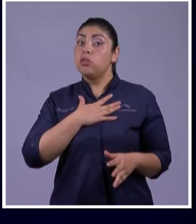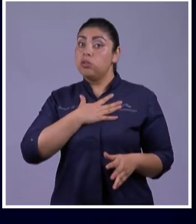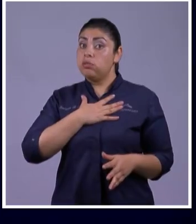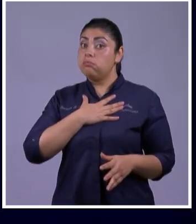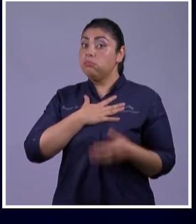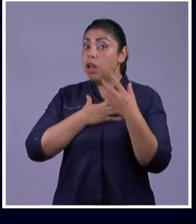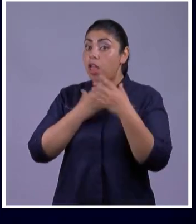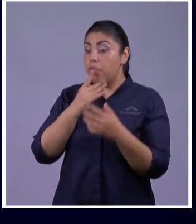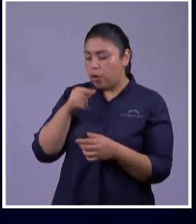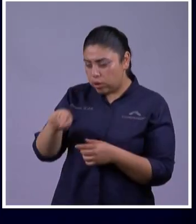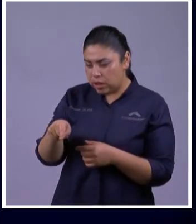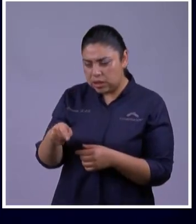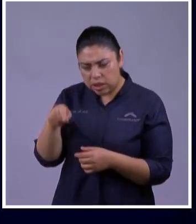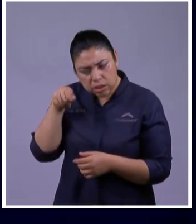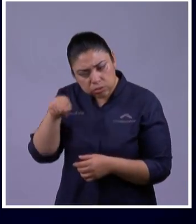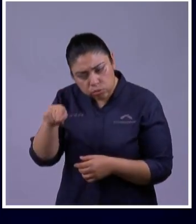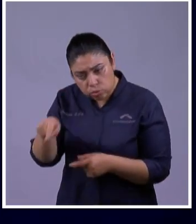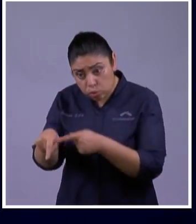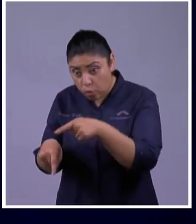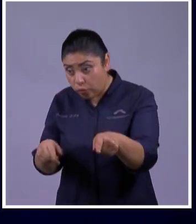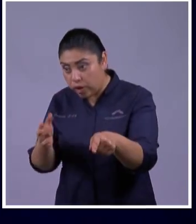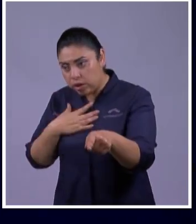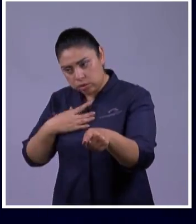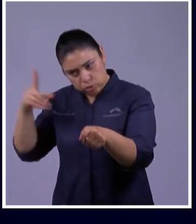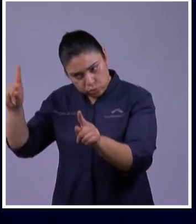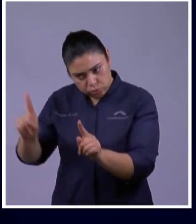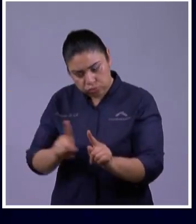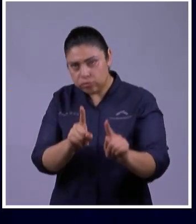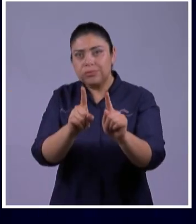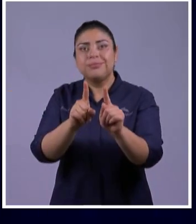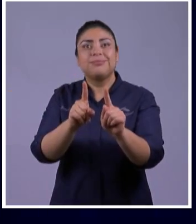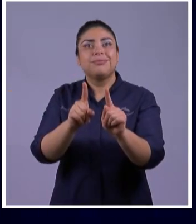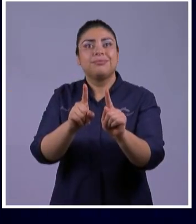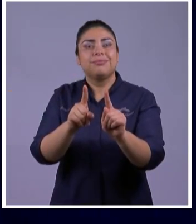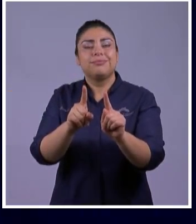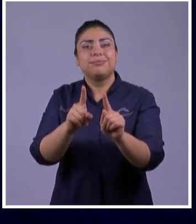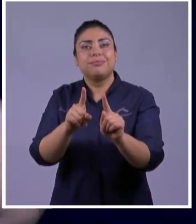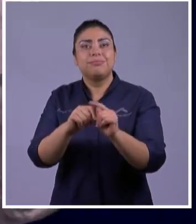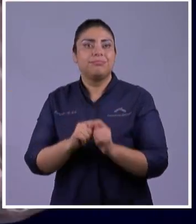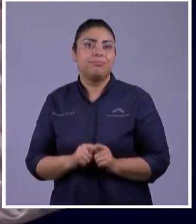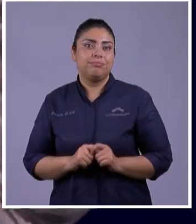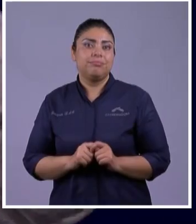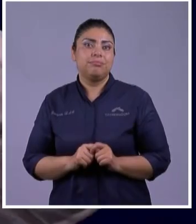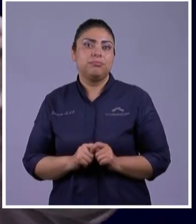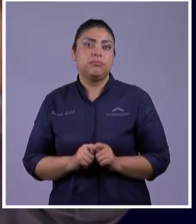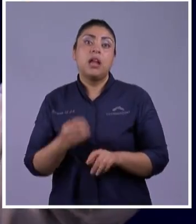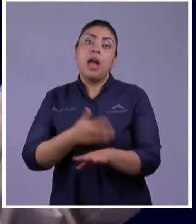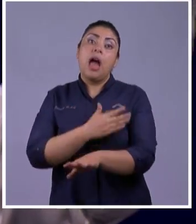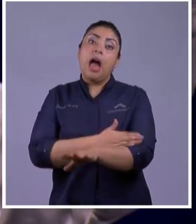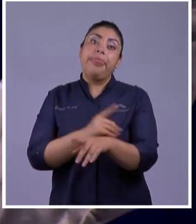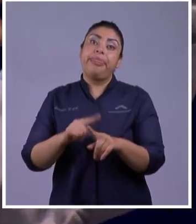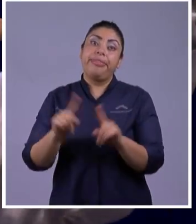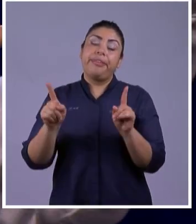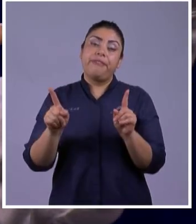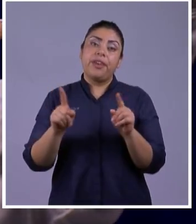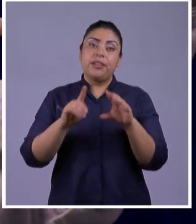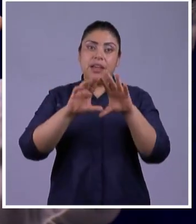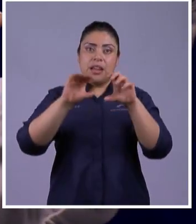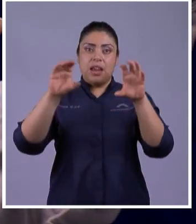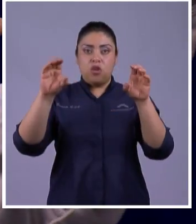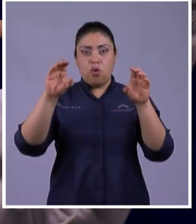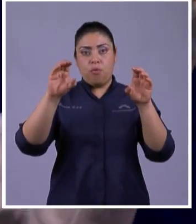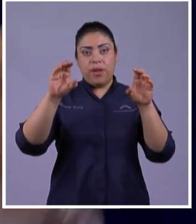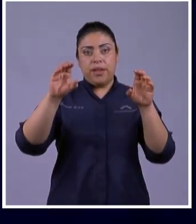Entonces En El Tiempo De Moisés La Nube Se Movía El Pueblo Se Movía La Columna Se Movía Se Movía El Pueblo